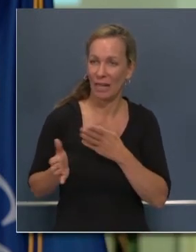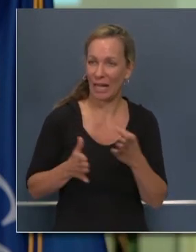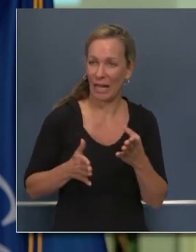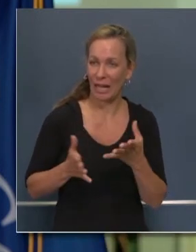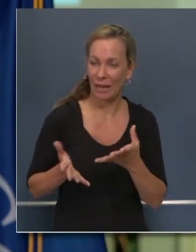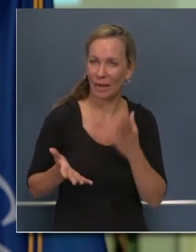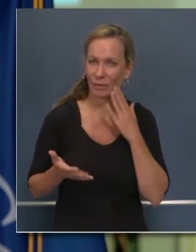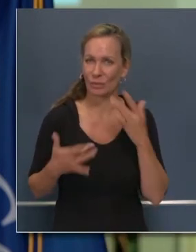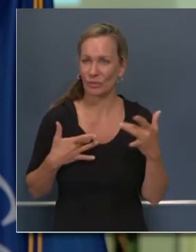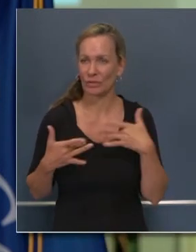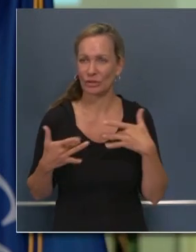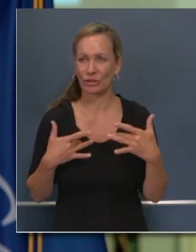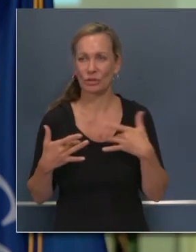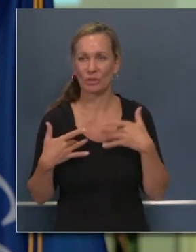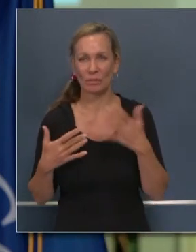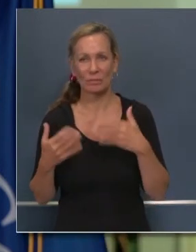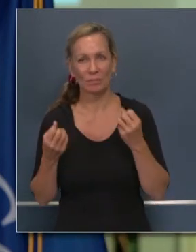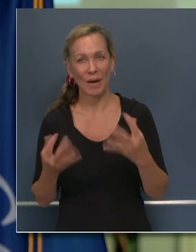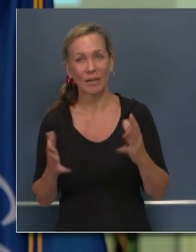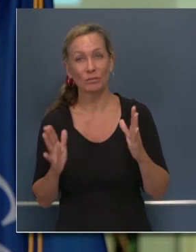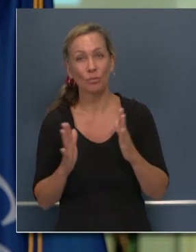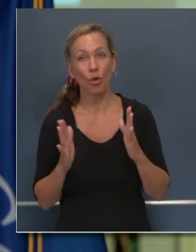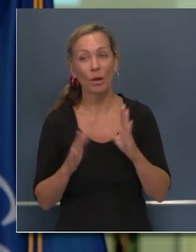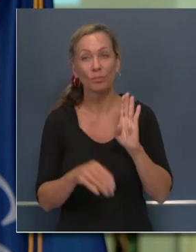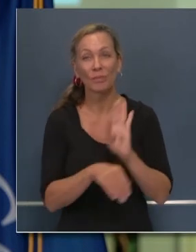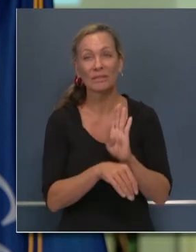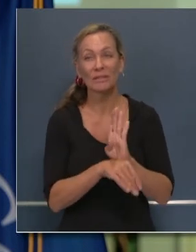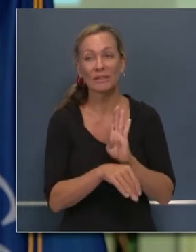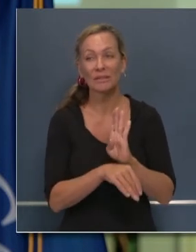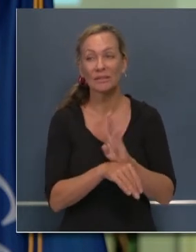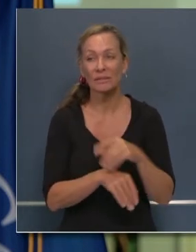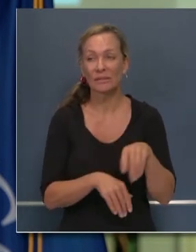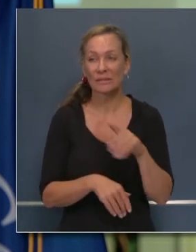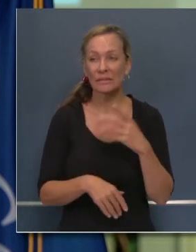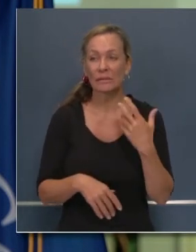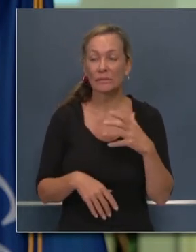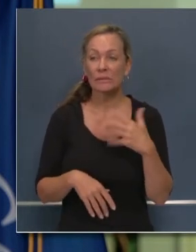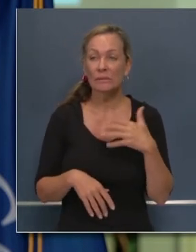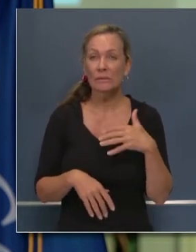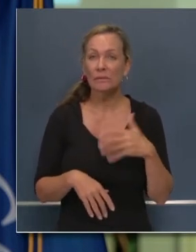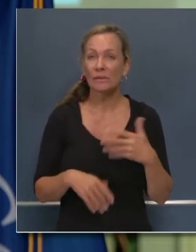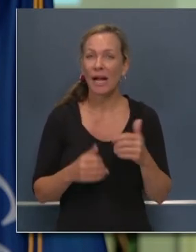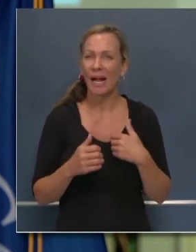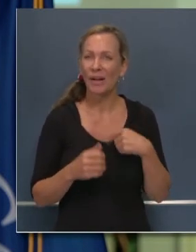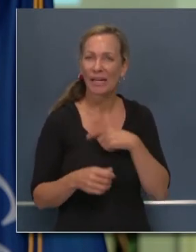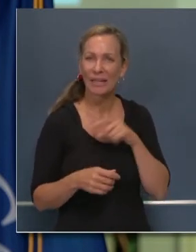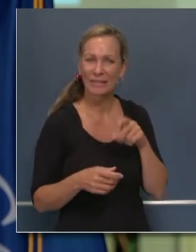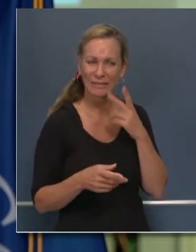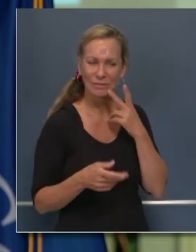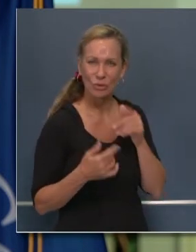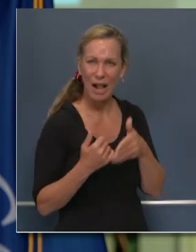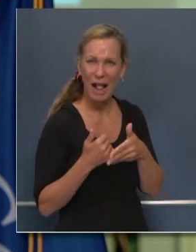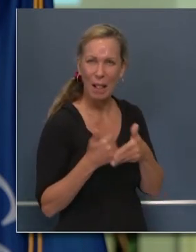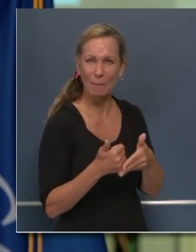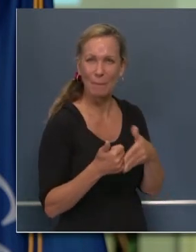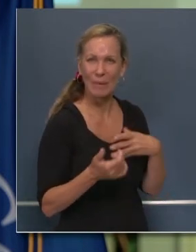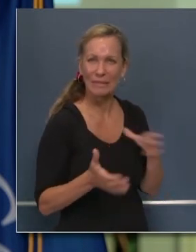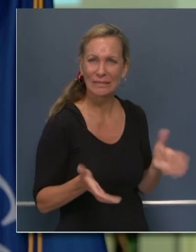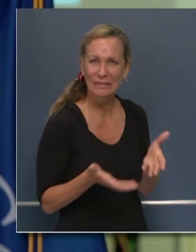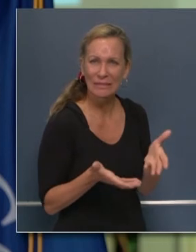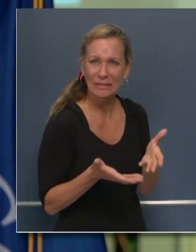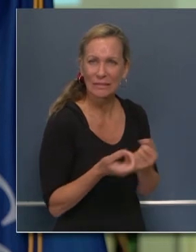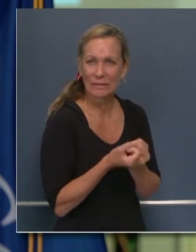necesidad de ayudar a los pequeños negocios y asegurarnos de hacer lo mejor posible para reiniciar la educación, el